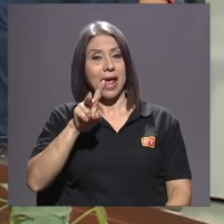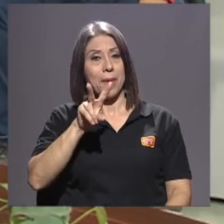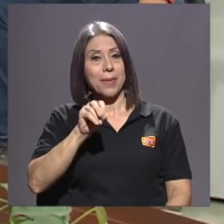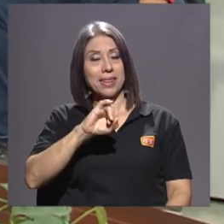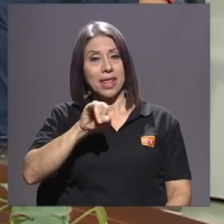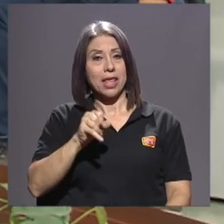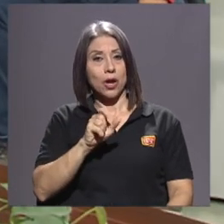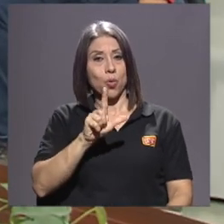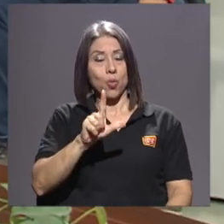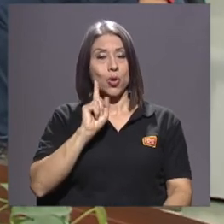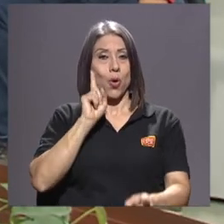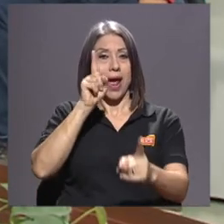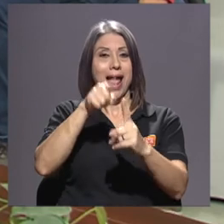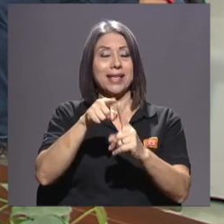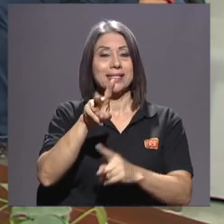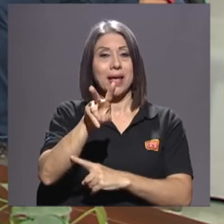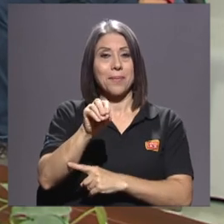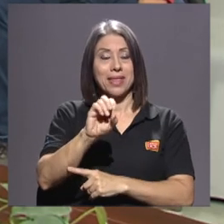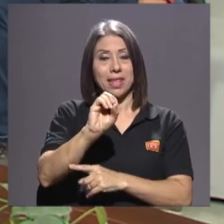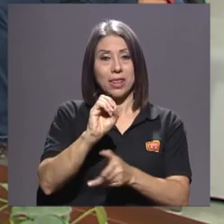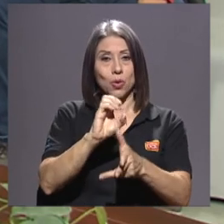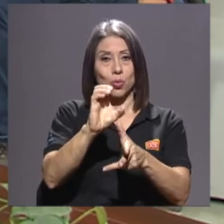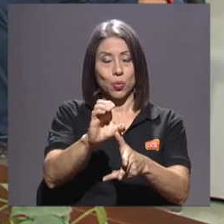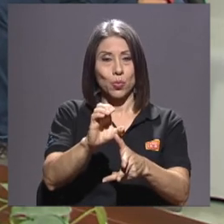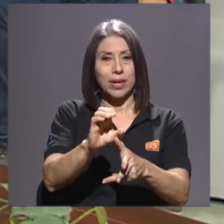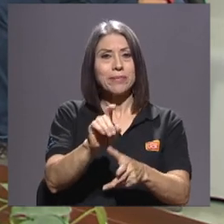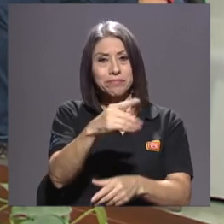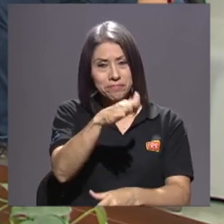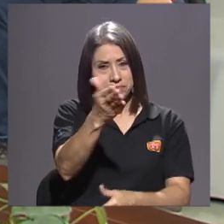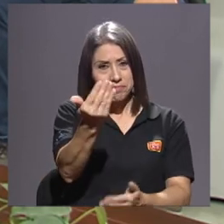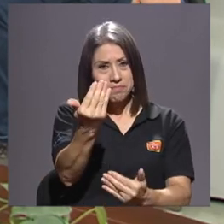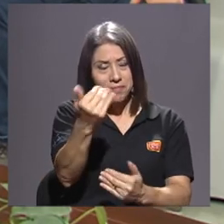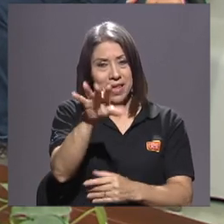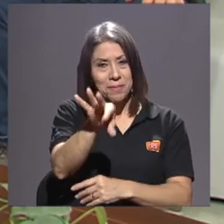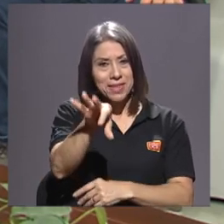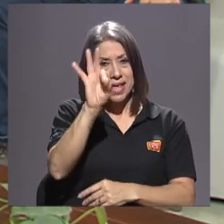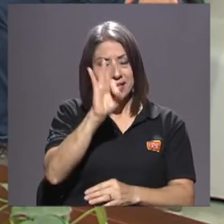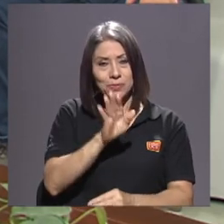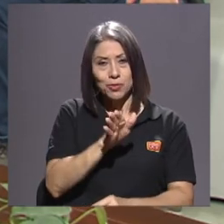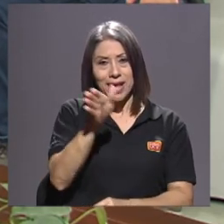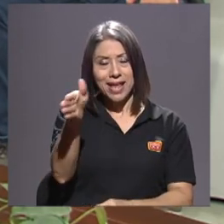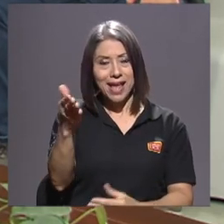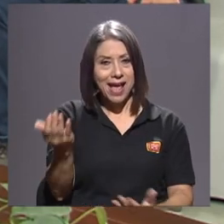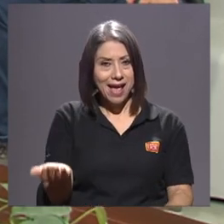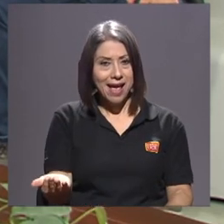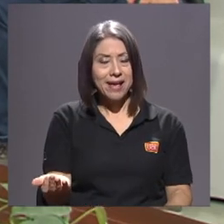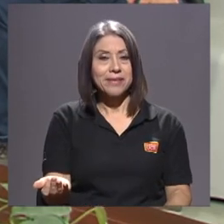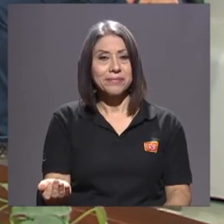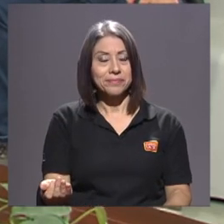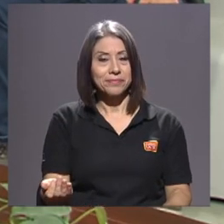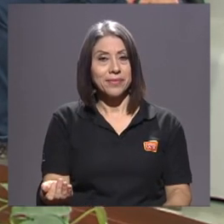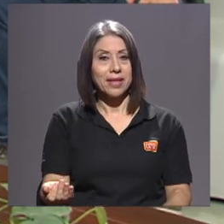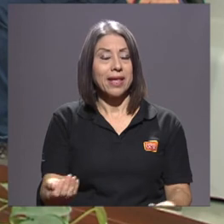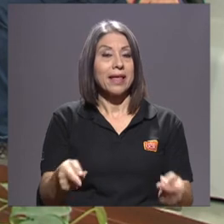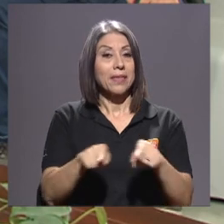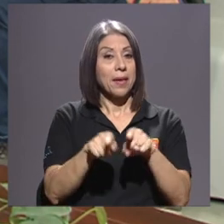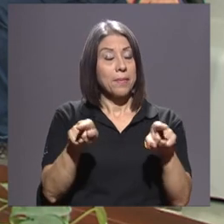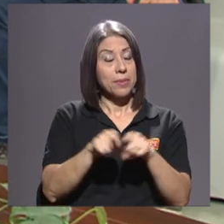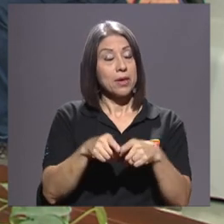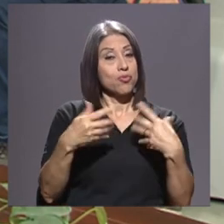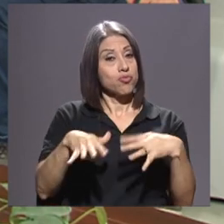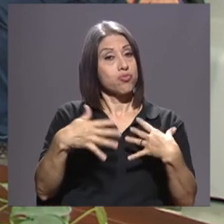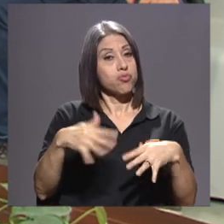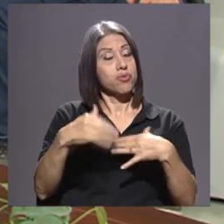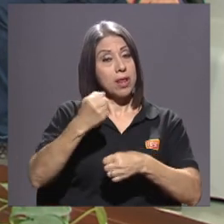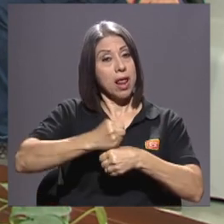hasta el 20 de octubre está la exposición, así que invitadísimos a que asistan y pues resaltar la labor de la